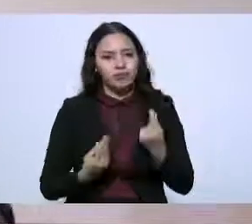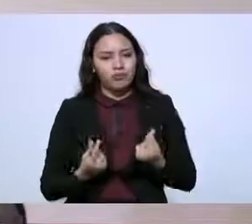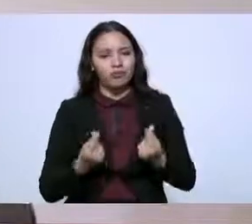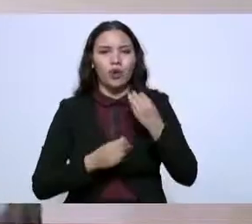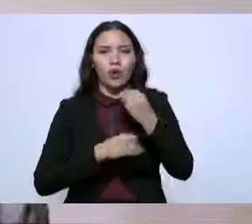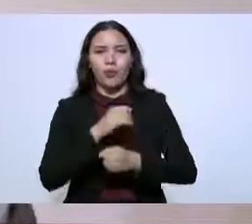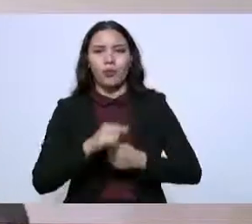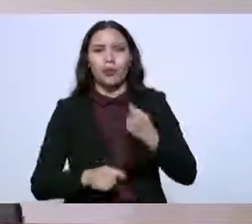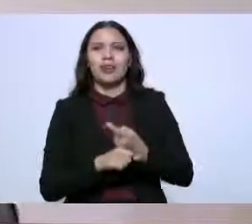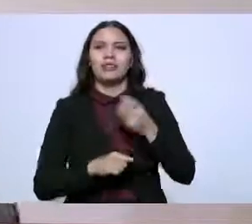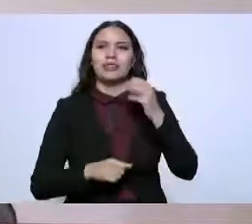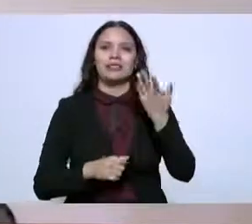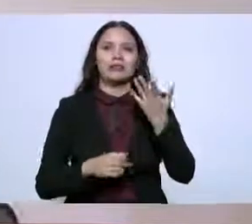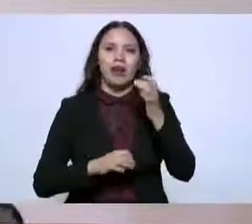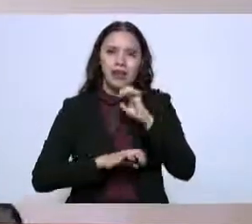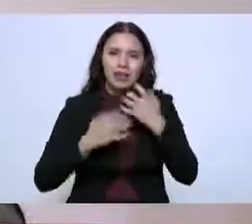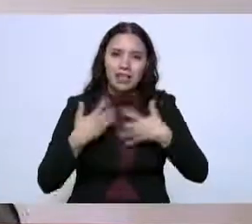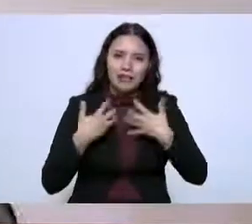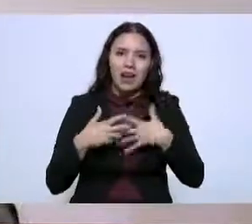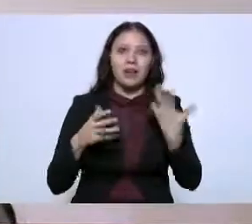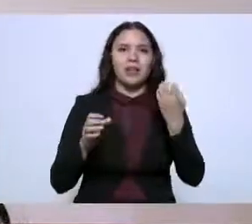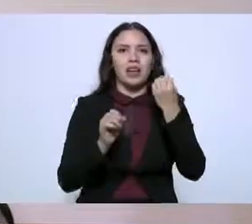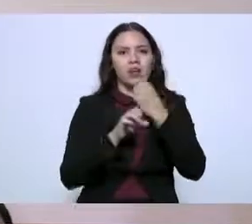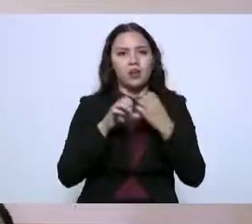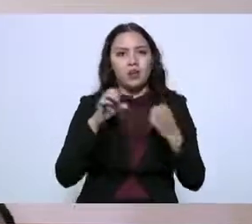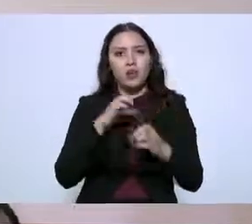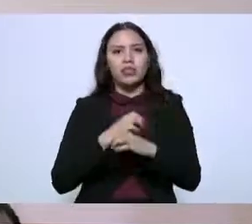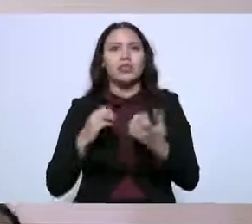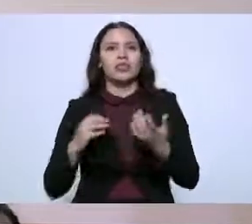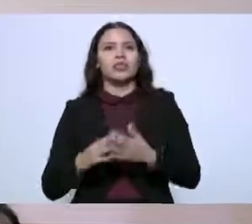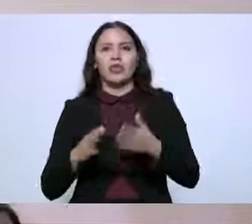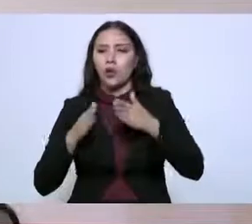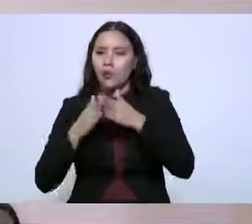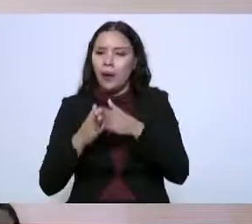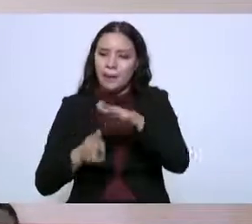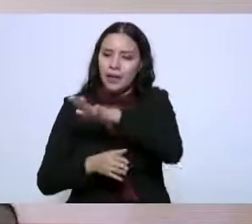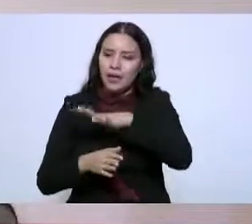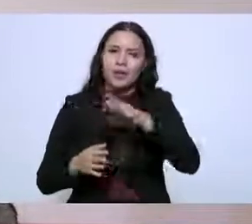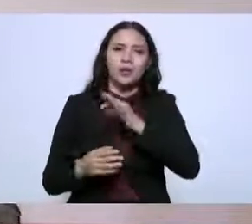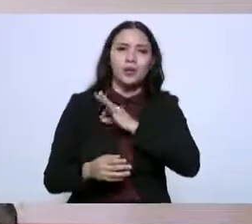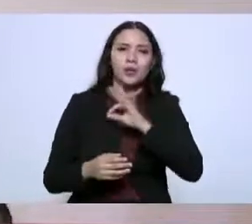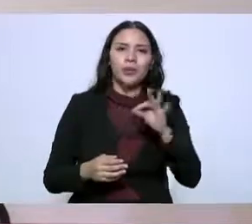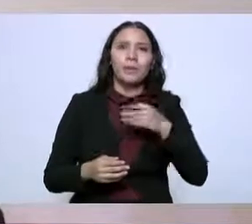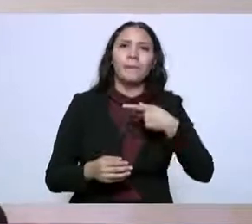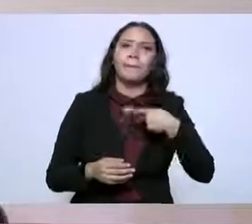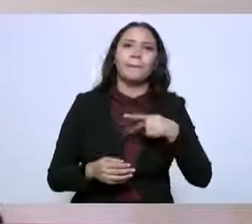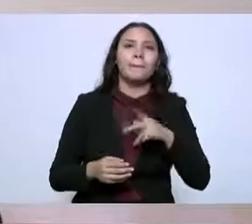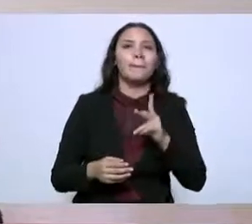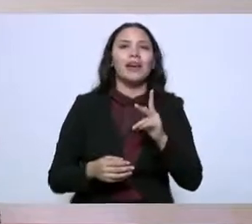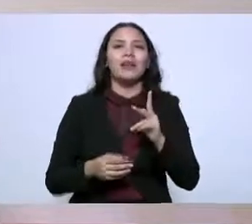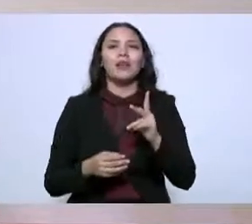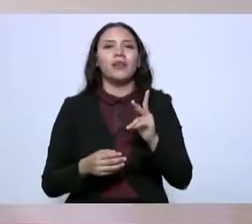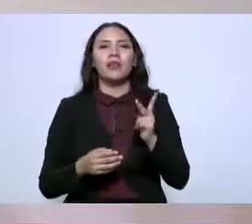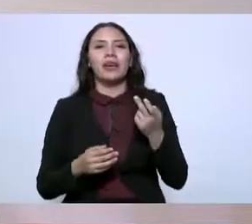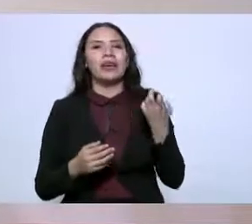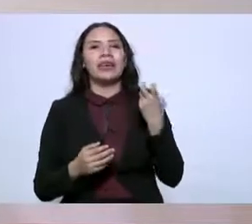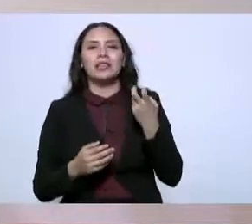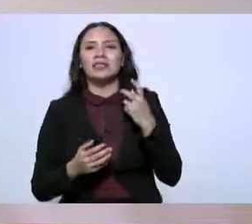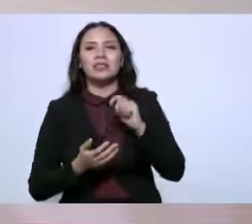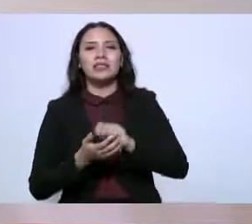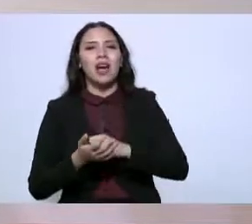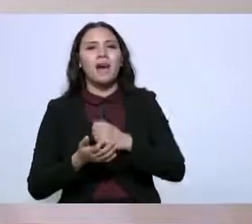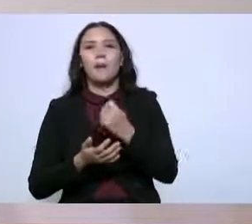generación de maquila, puertos de altura, pero no ha traducido este gran